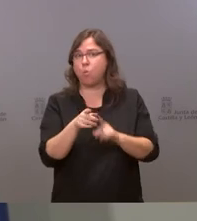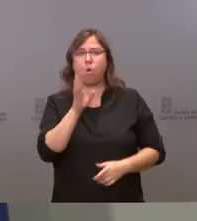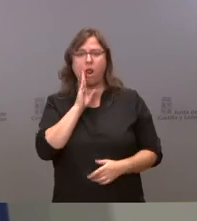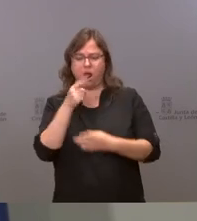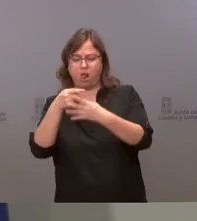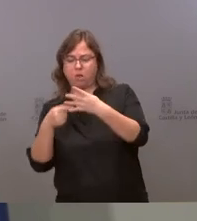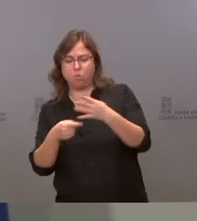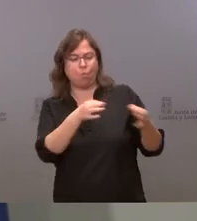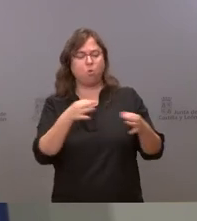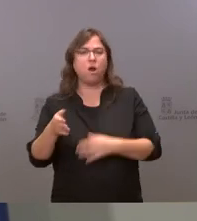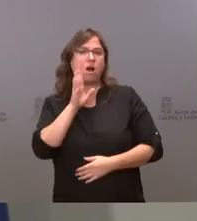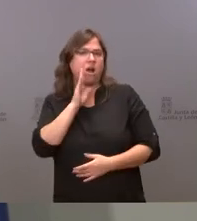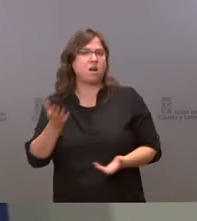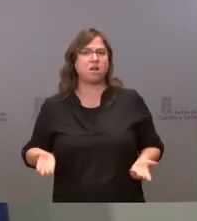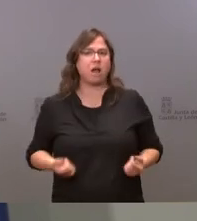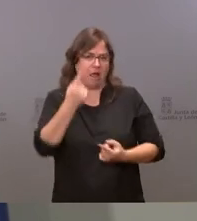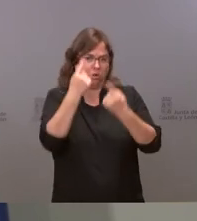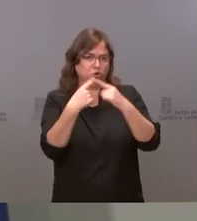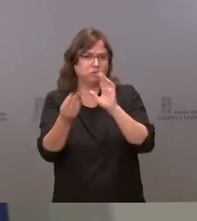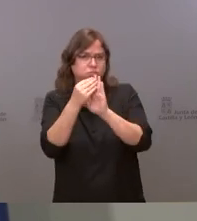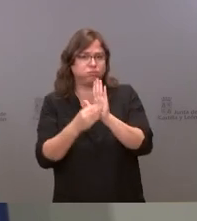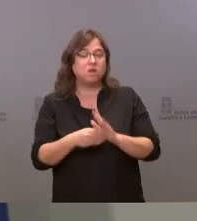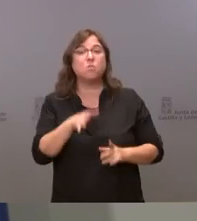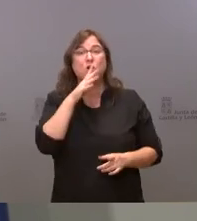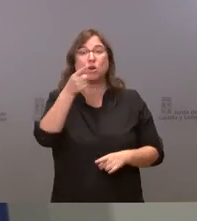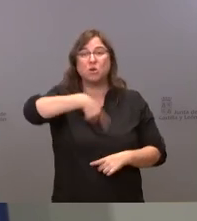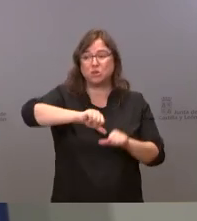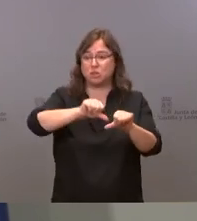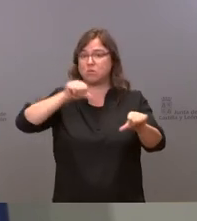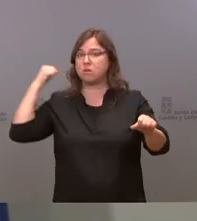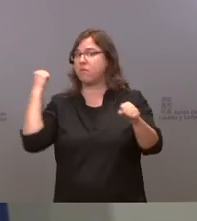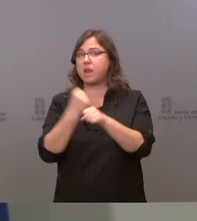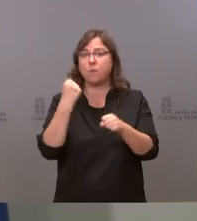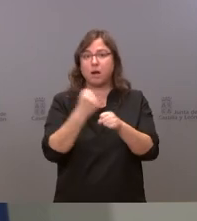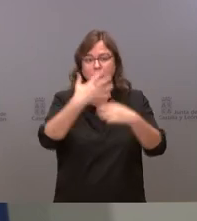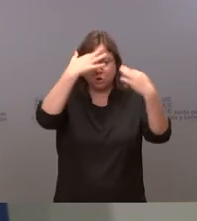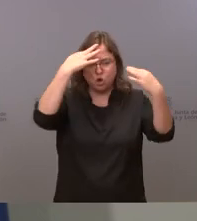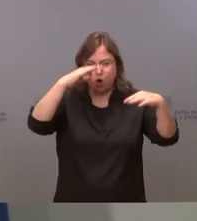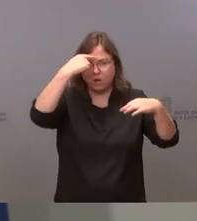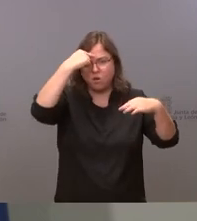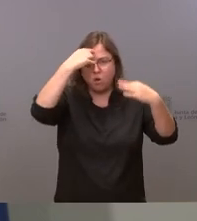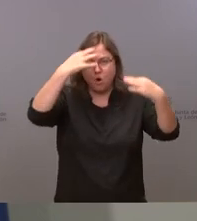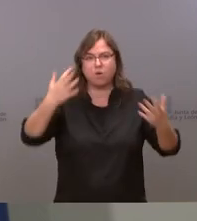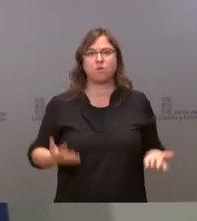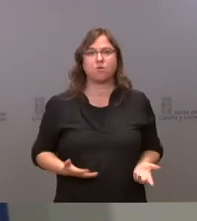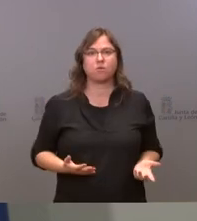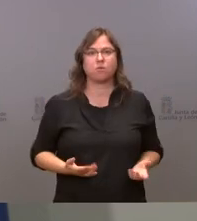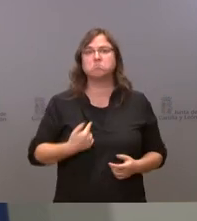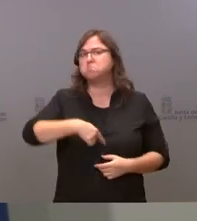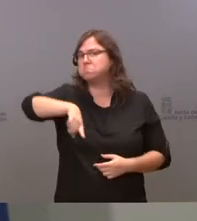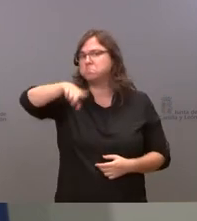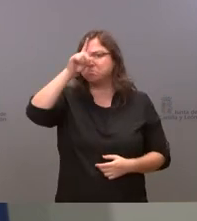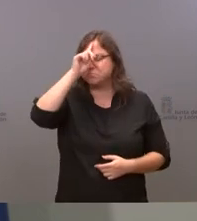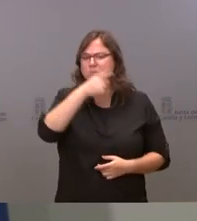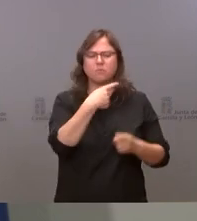es que hemos estado trabajando con sentido común lo que yo no sé es de todas esas cosas